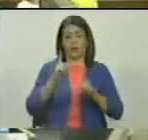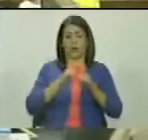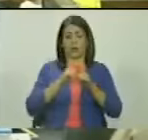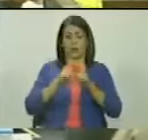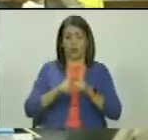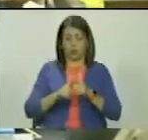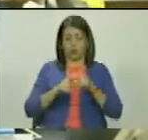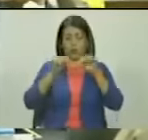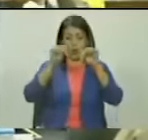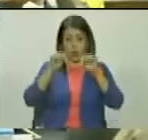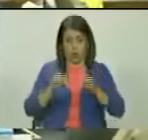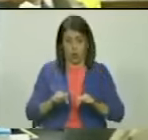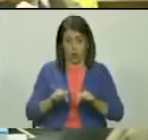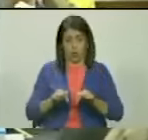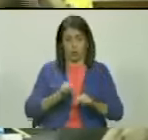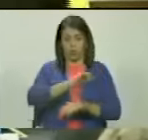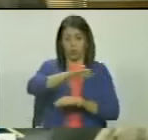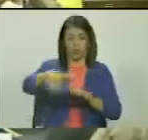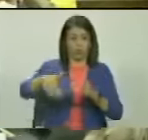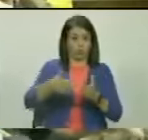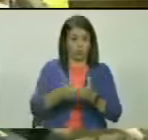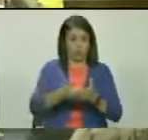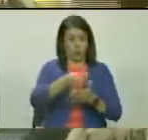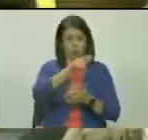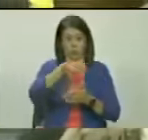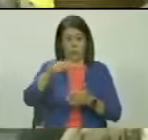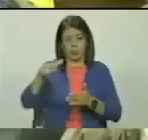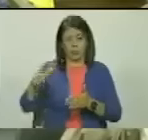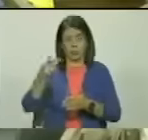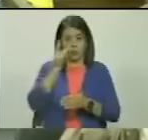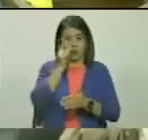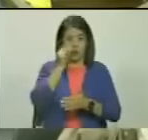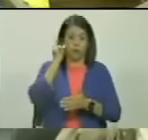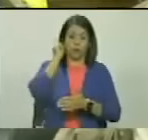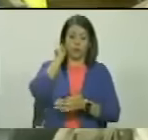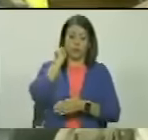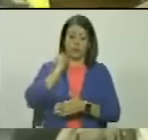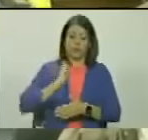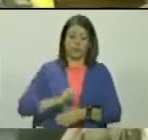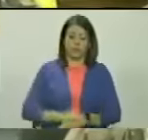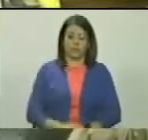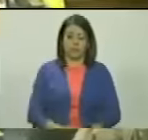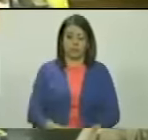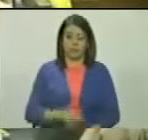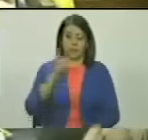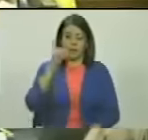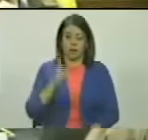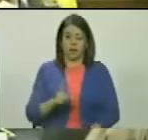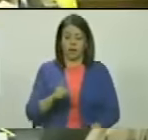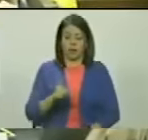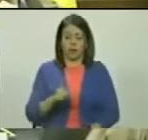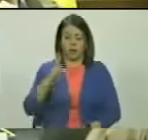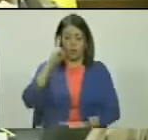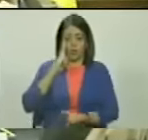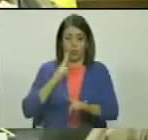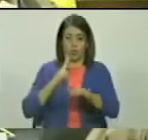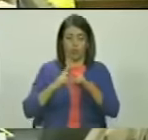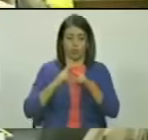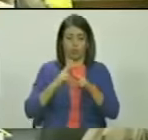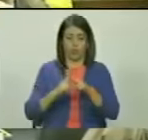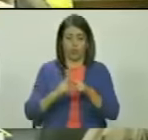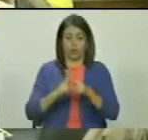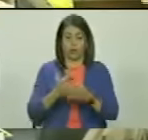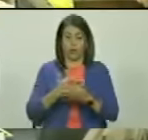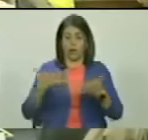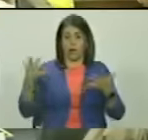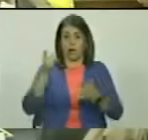que hoy todos los venezolanos y todas las venezolanas debemos rendir tributo a